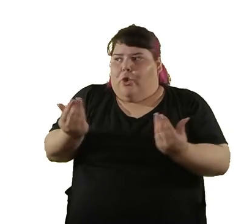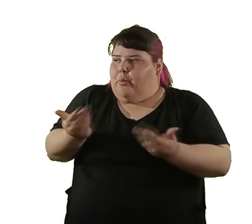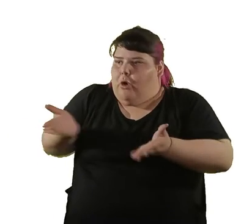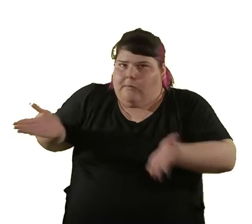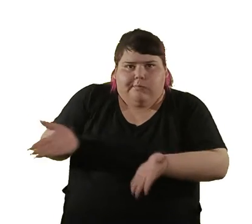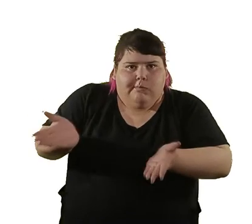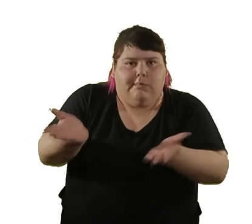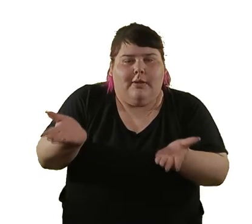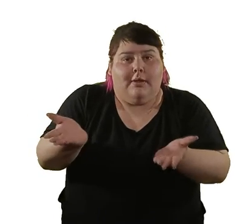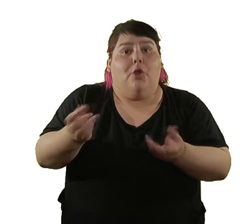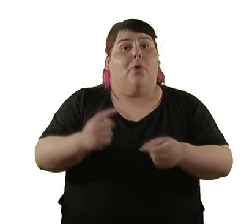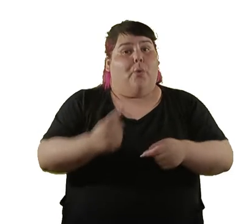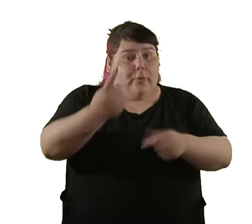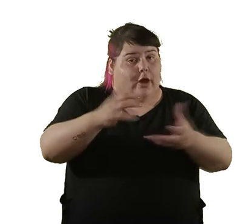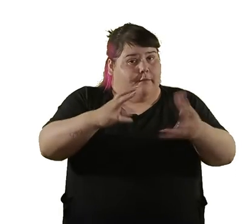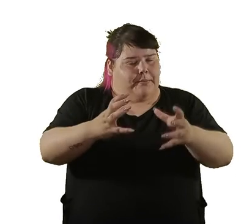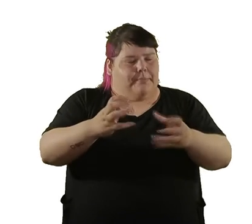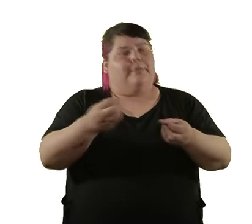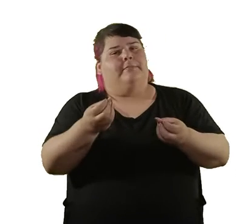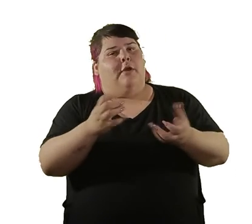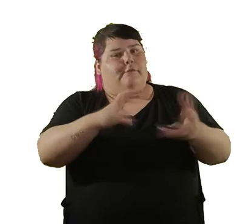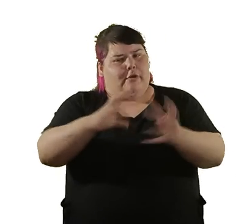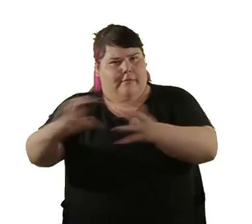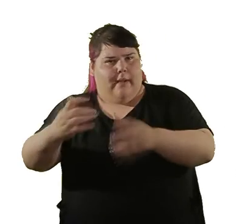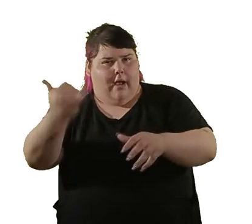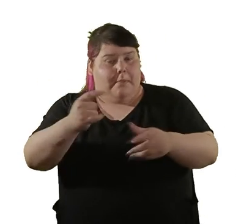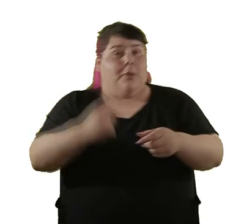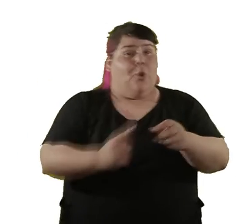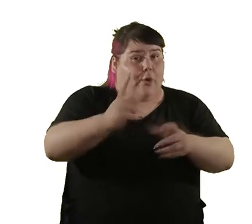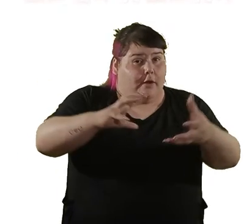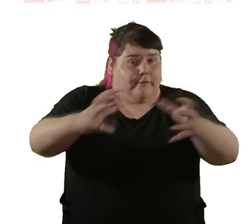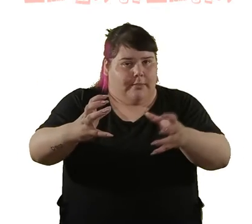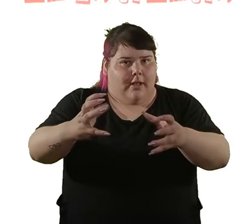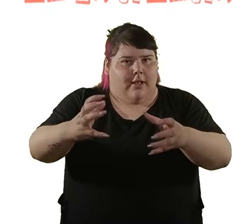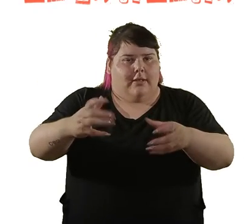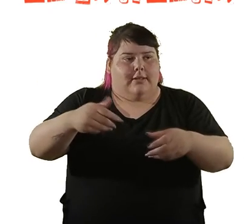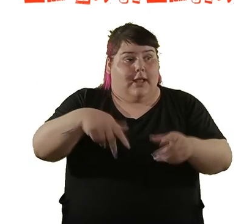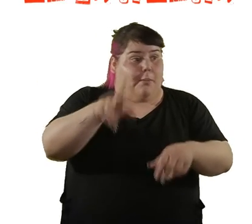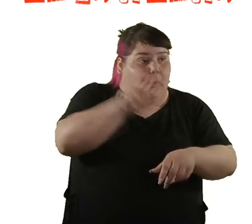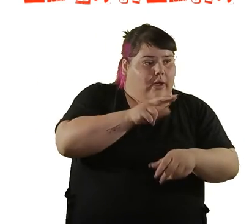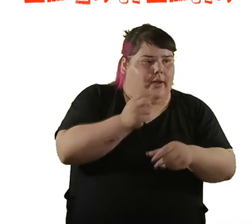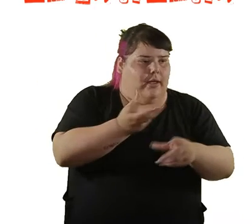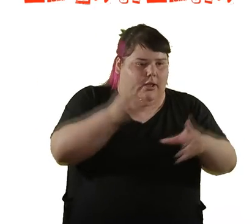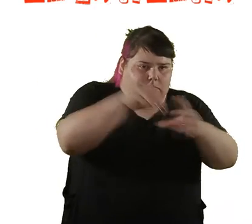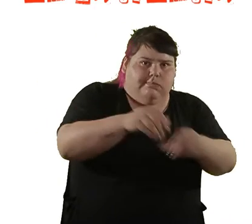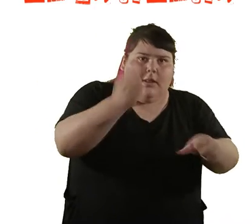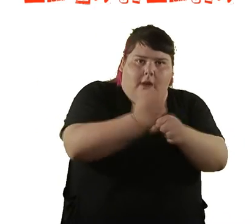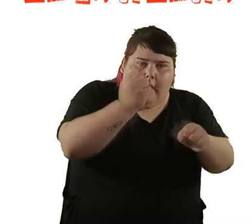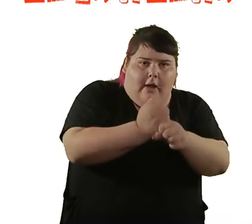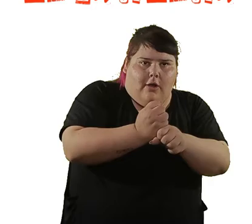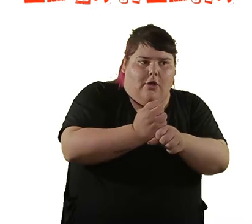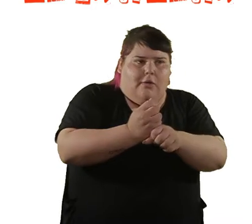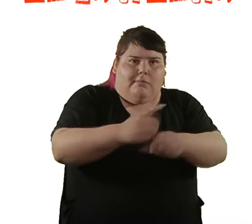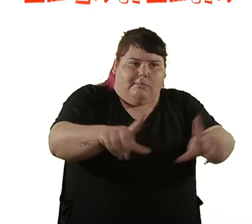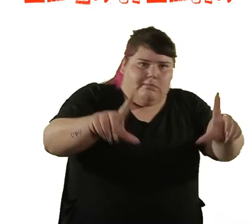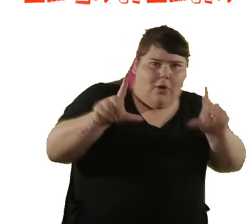de las formas, hay muchas, pero una de las formas es haciendo más visible el trabajo de las mujeres que ya están en esas áreas. ¿Por qué? Porque son referentes. Porque